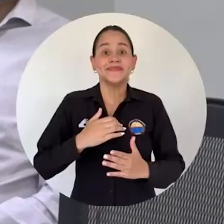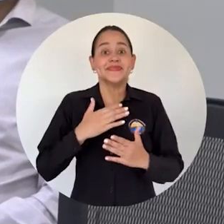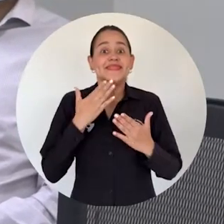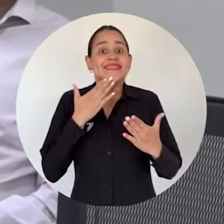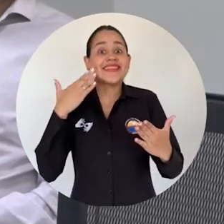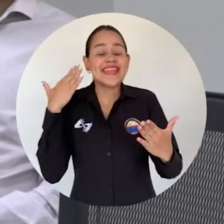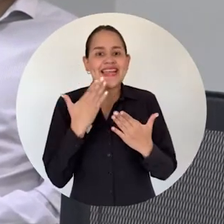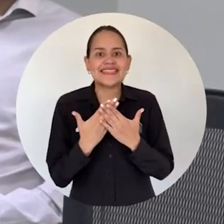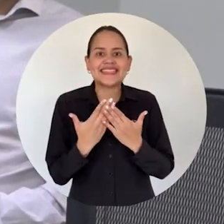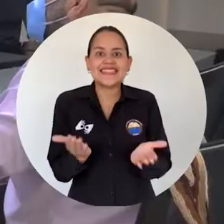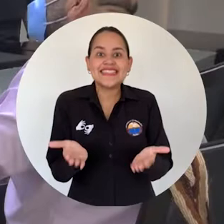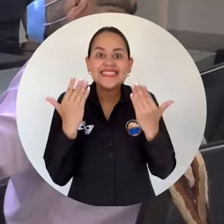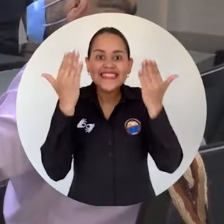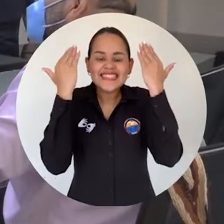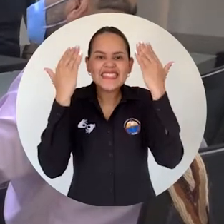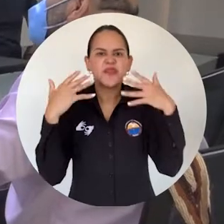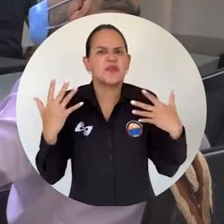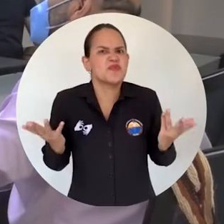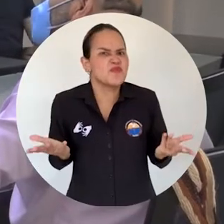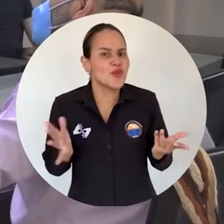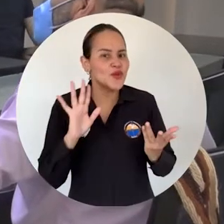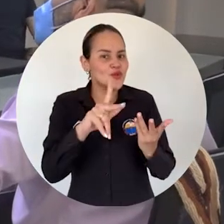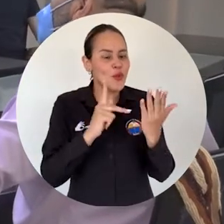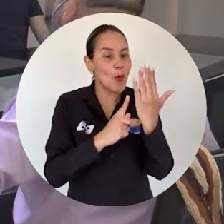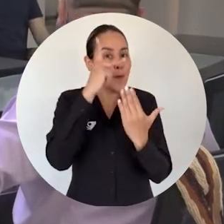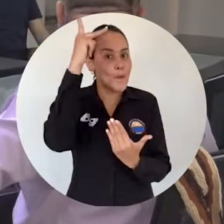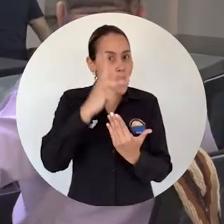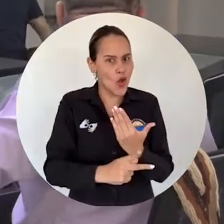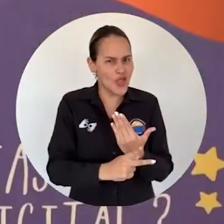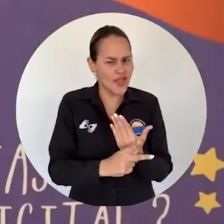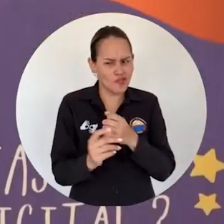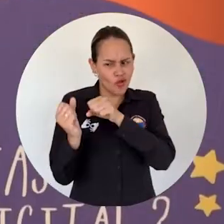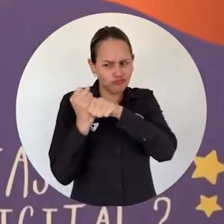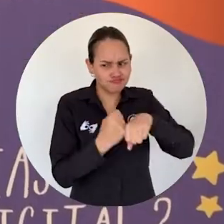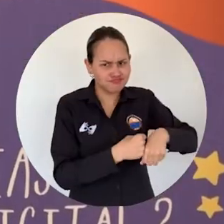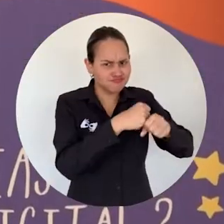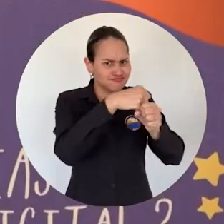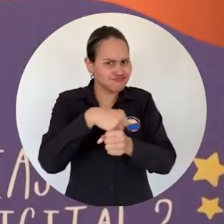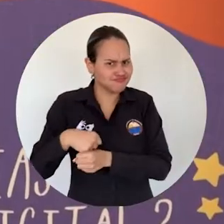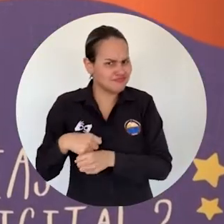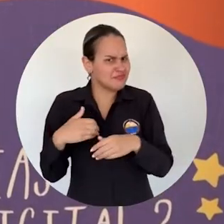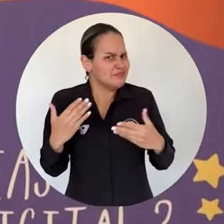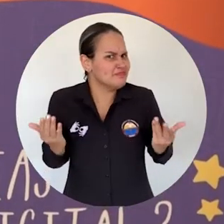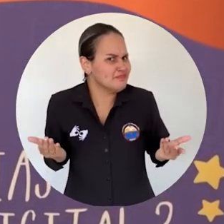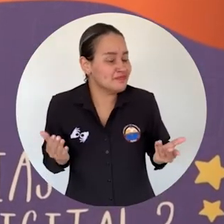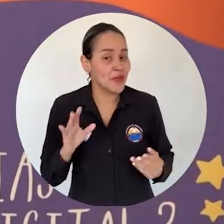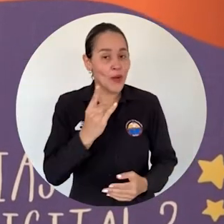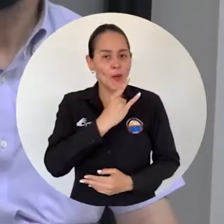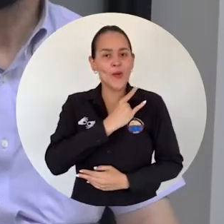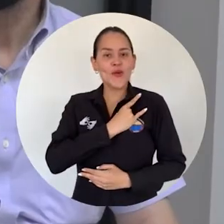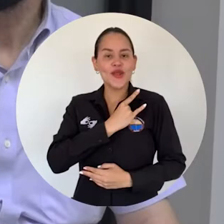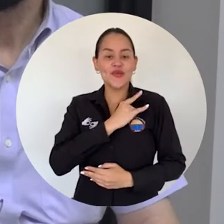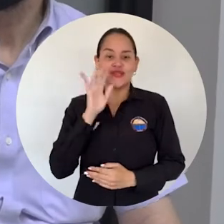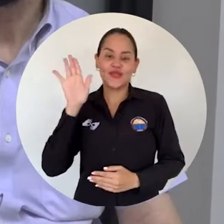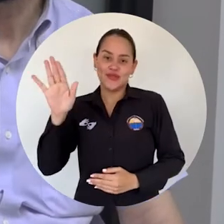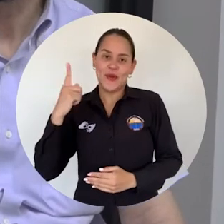Gracias al acercamiento propiciado con la ejecución del proyecto La Piragua Transmedia, la Universidad del Magdalena y la Universidad de Valladolid en España